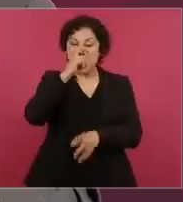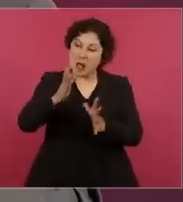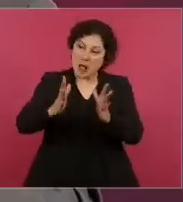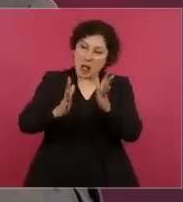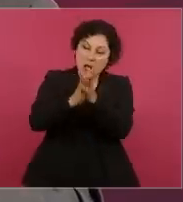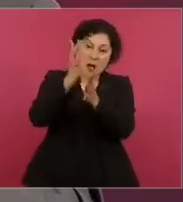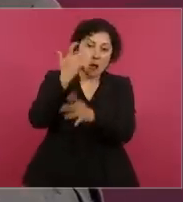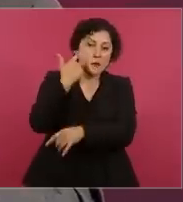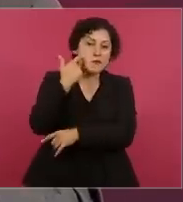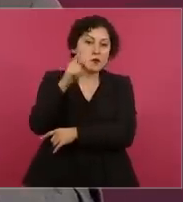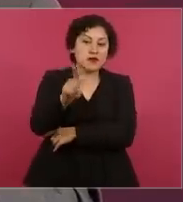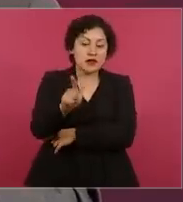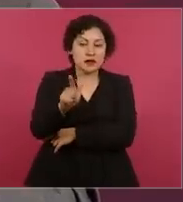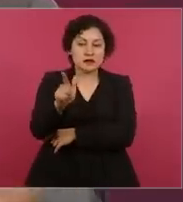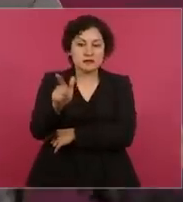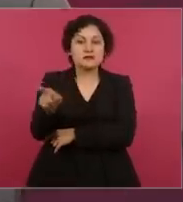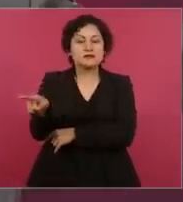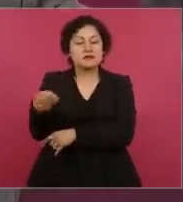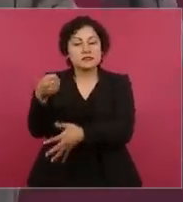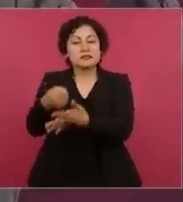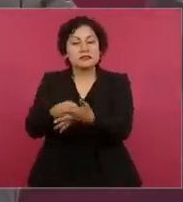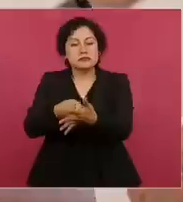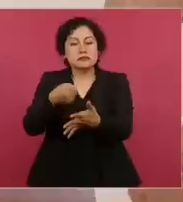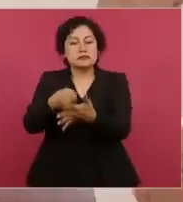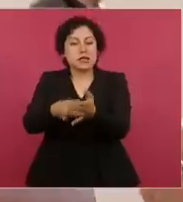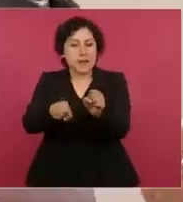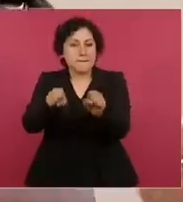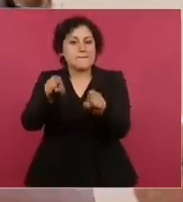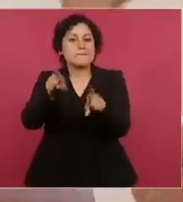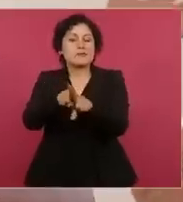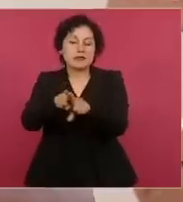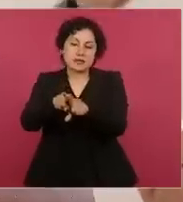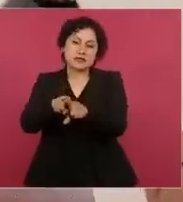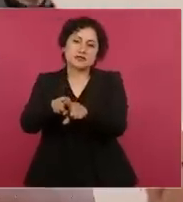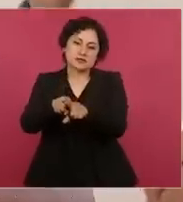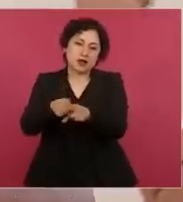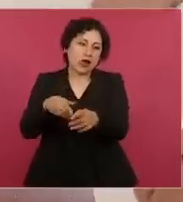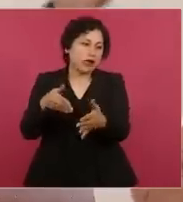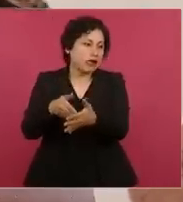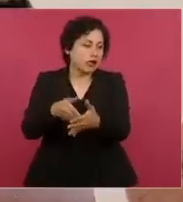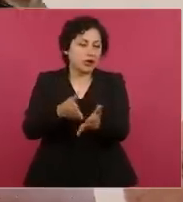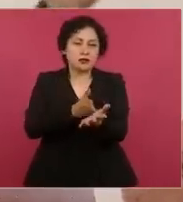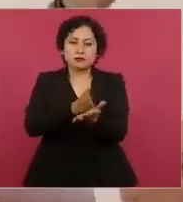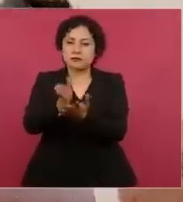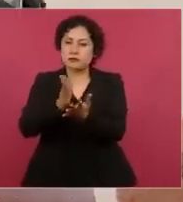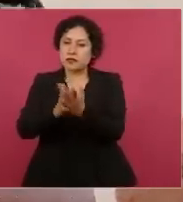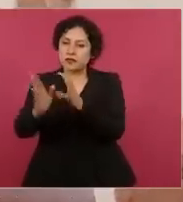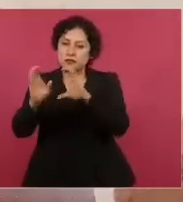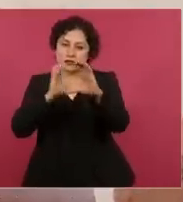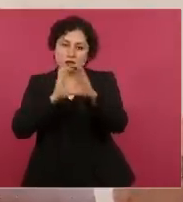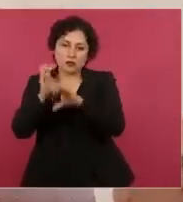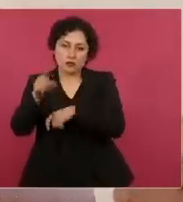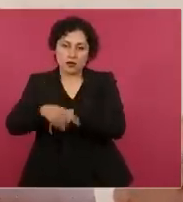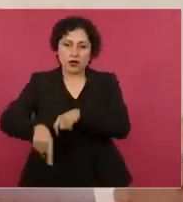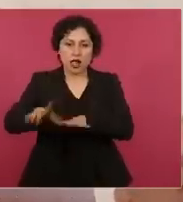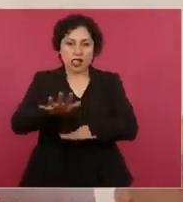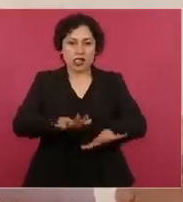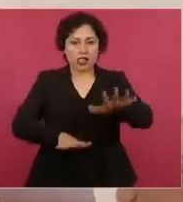y a los medios de comunicación, de manipulación,